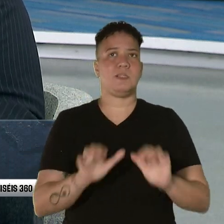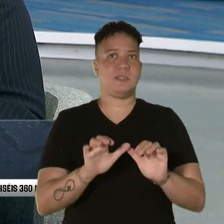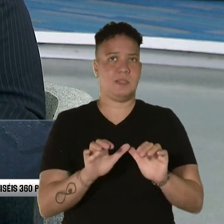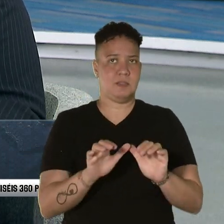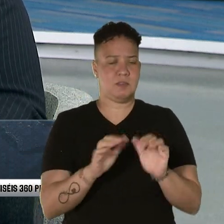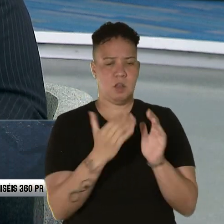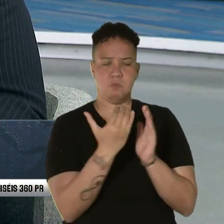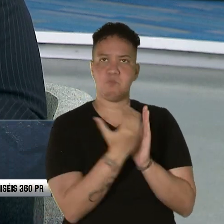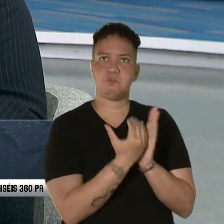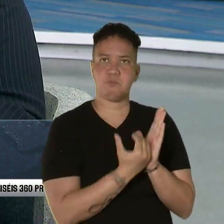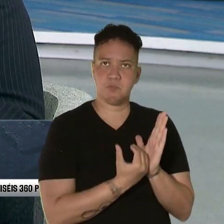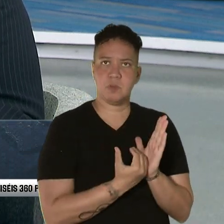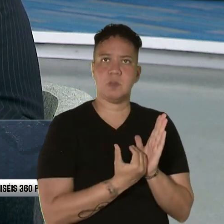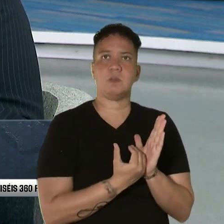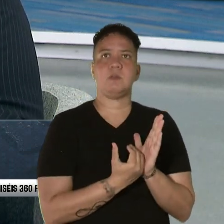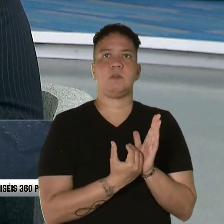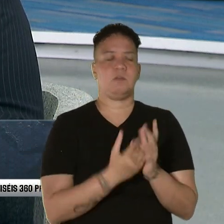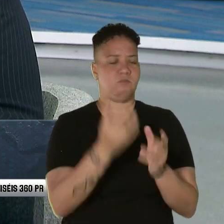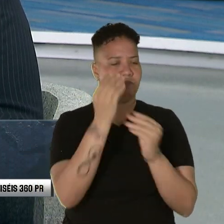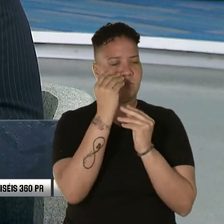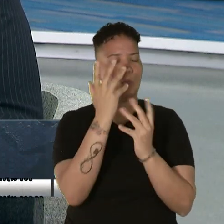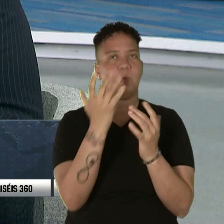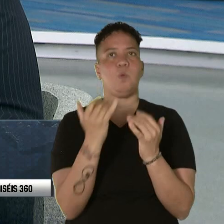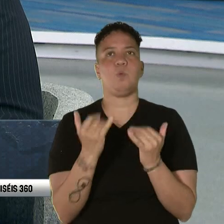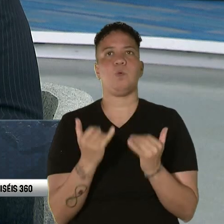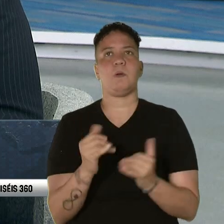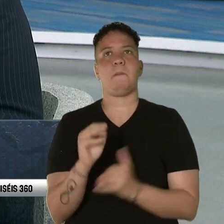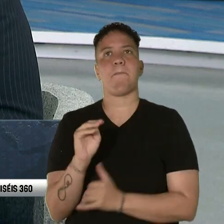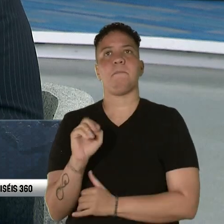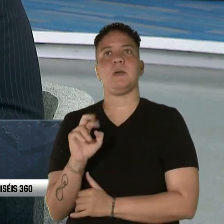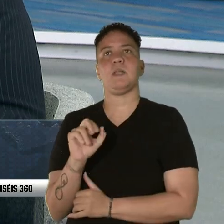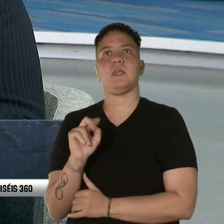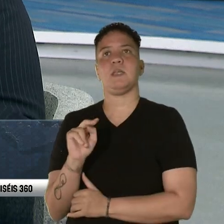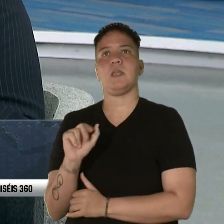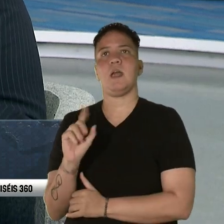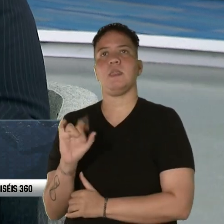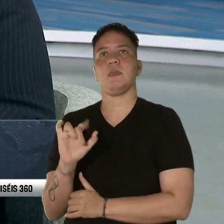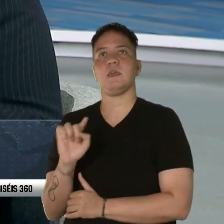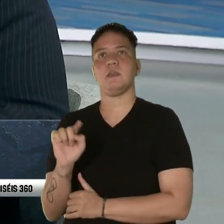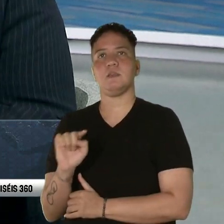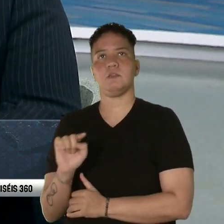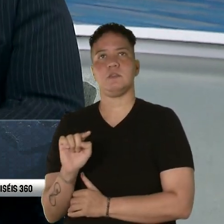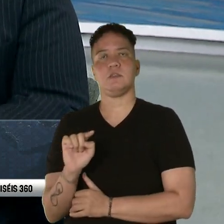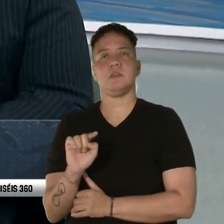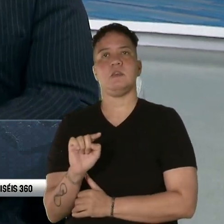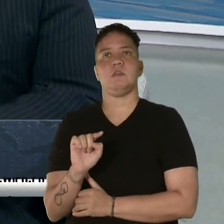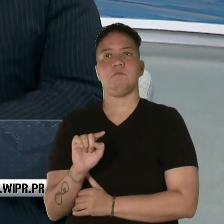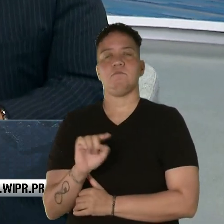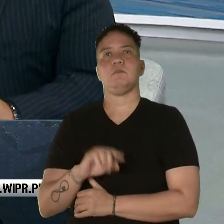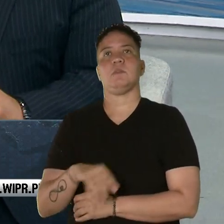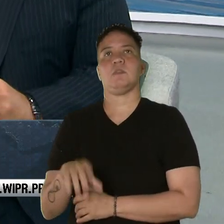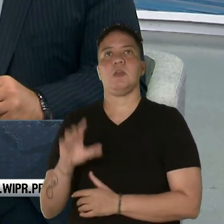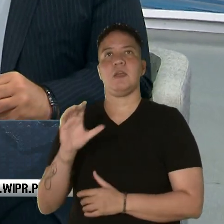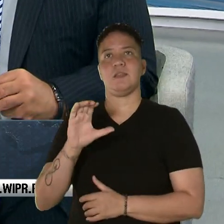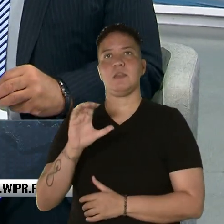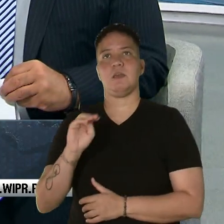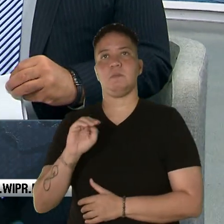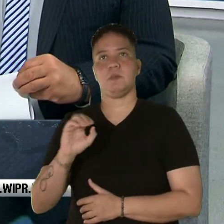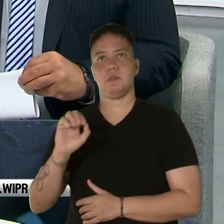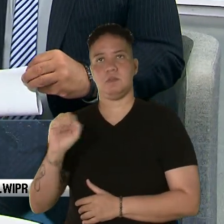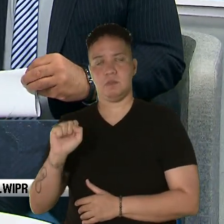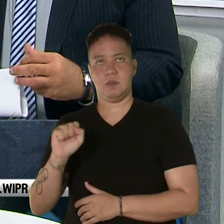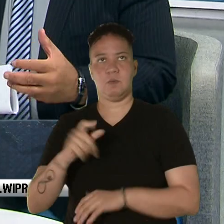misma para la debida orientación? Hoy nos acompaña Marina Díaz, directora de la oficina de CMS en Puerto Rico y Las Vírgenes.